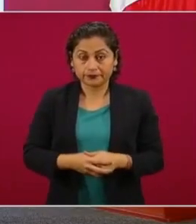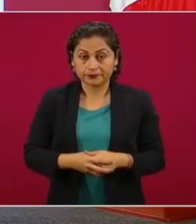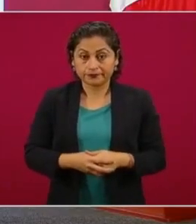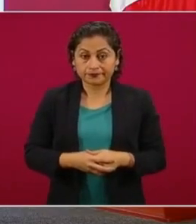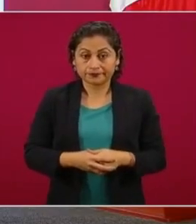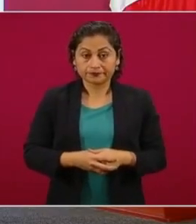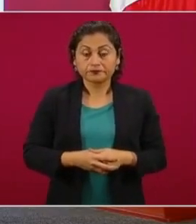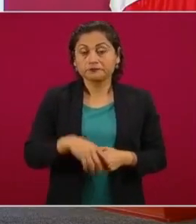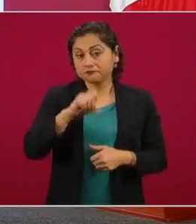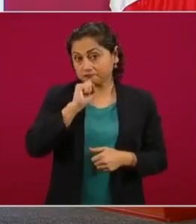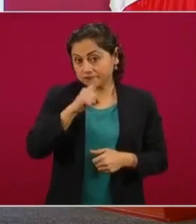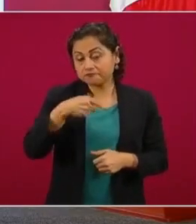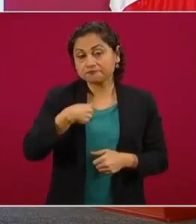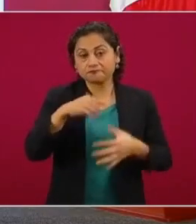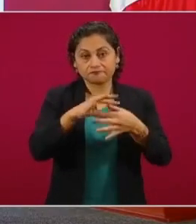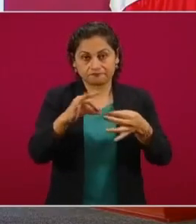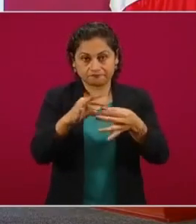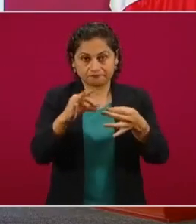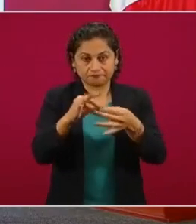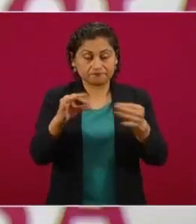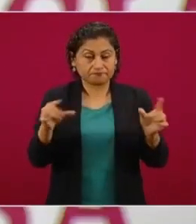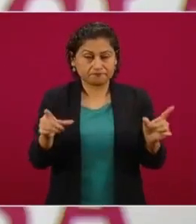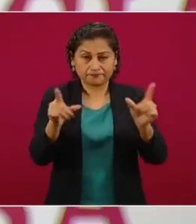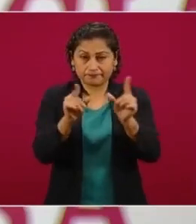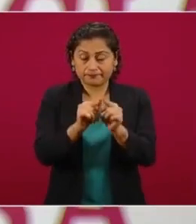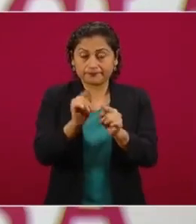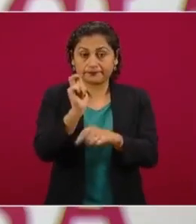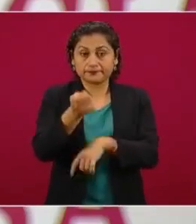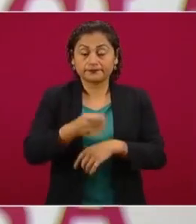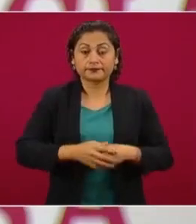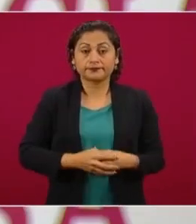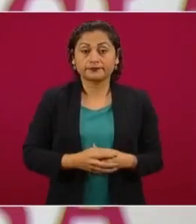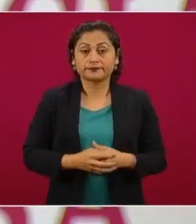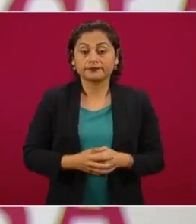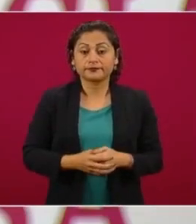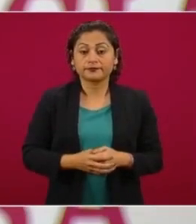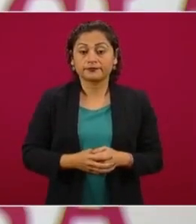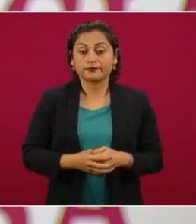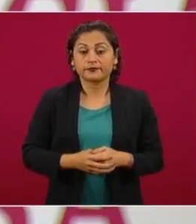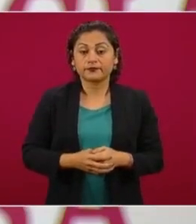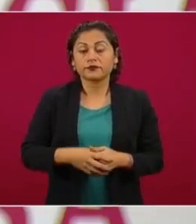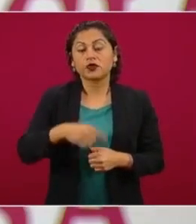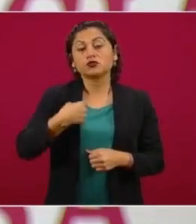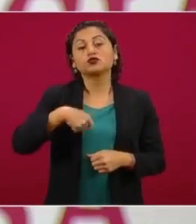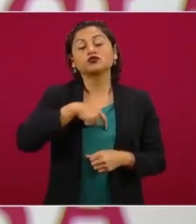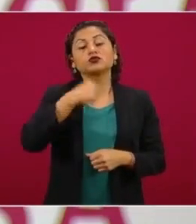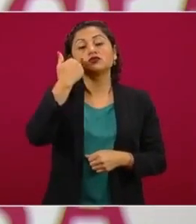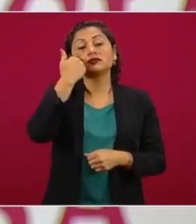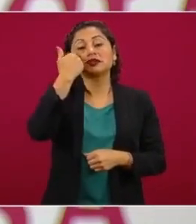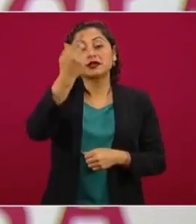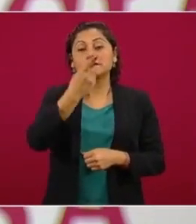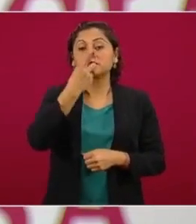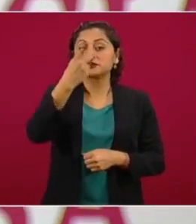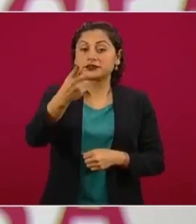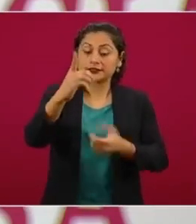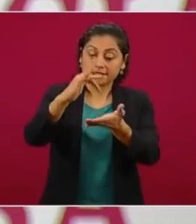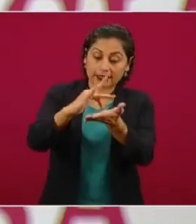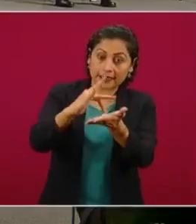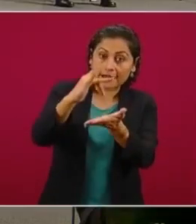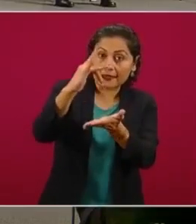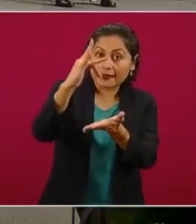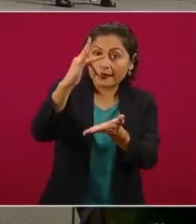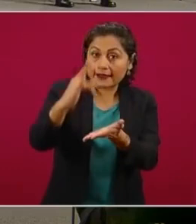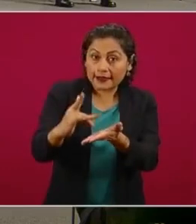Informarles brevemente también que quisiéramos agradecer, especialmente el día de hoy,